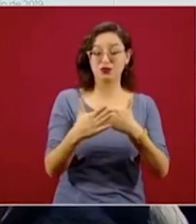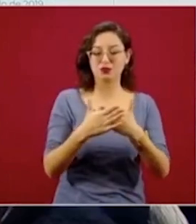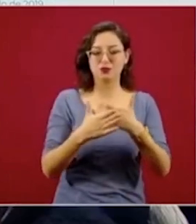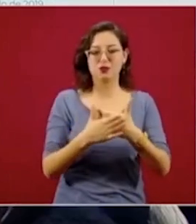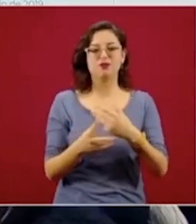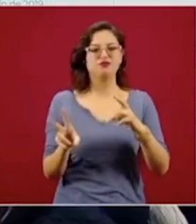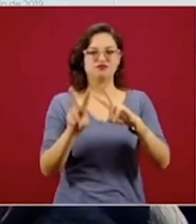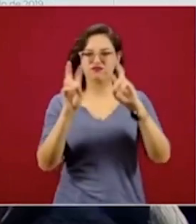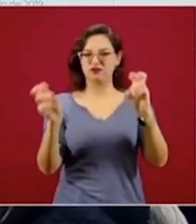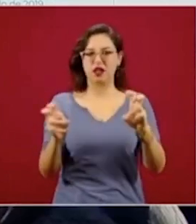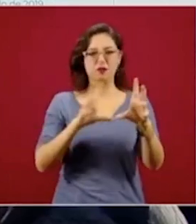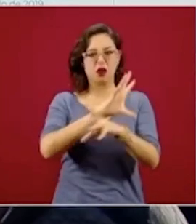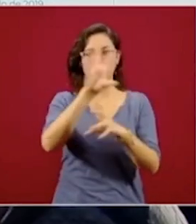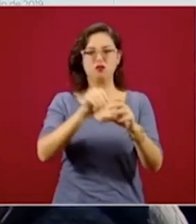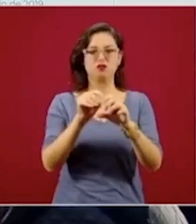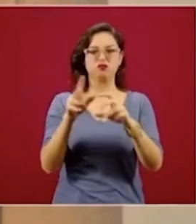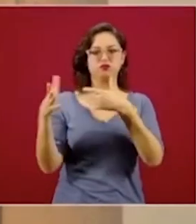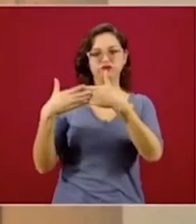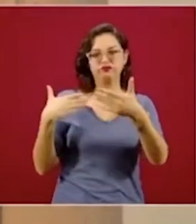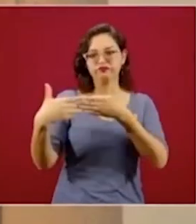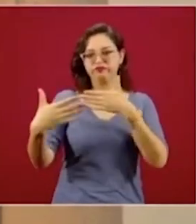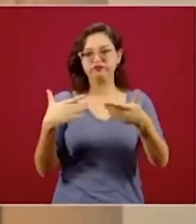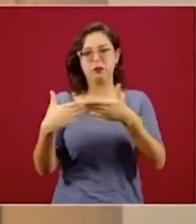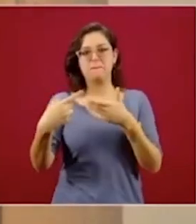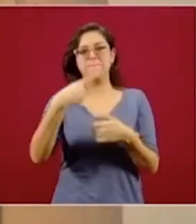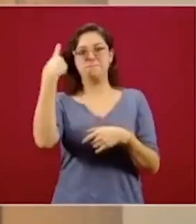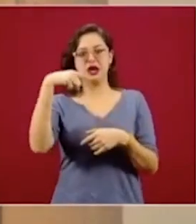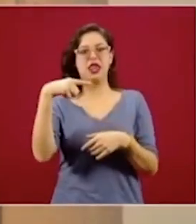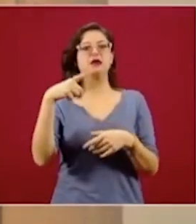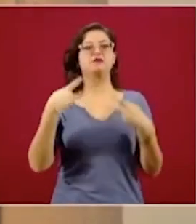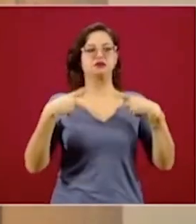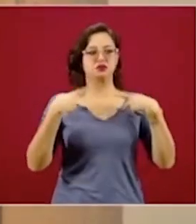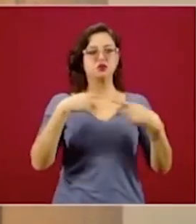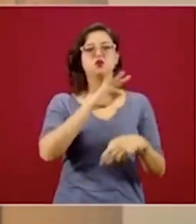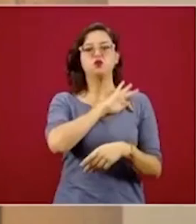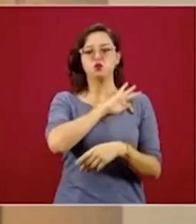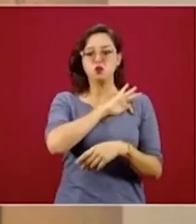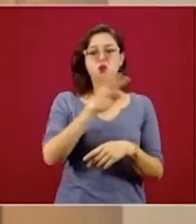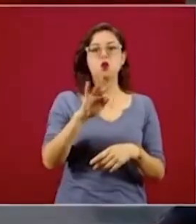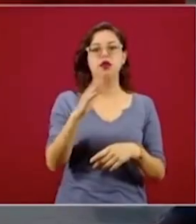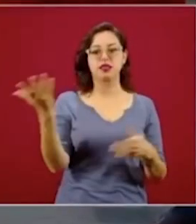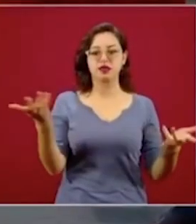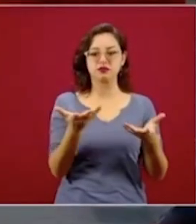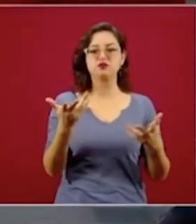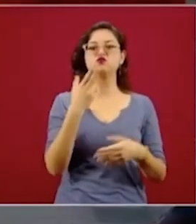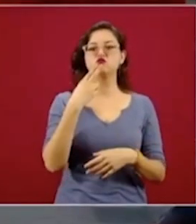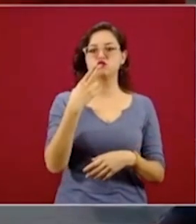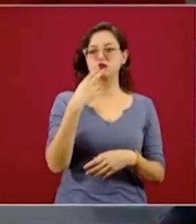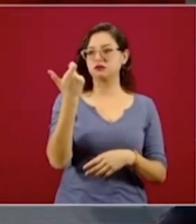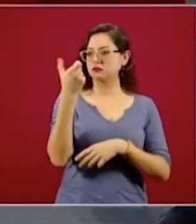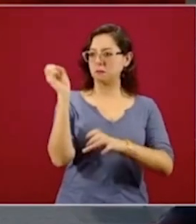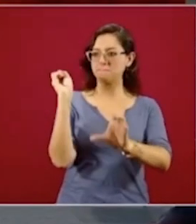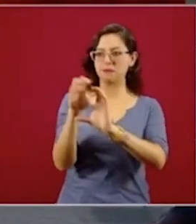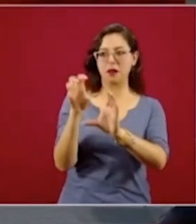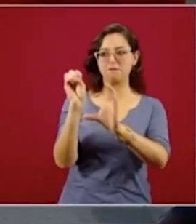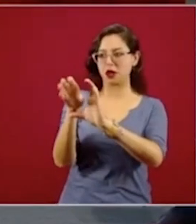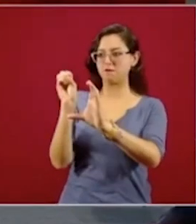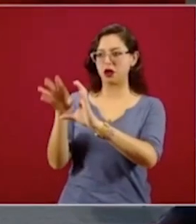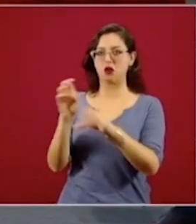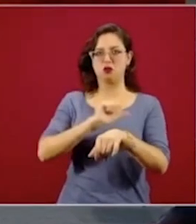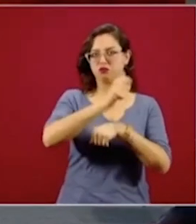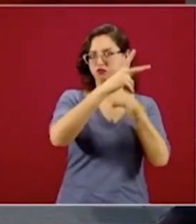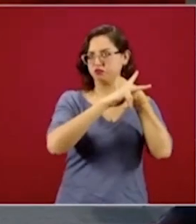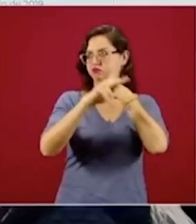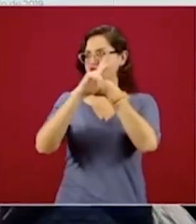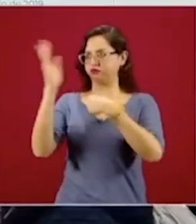actualizando todo el tema tecnológico para que cada vez más gente tenga esta opción para poder hacer sus envíos de dinero. Y también debo